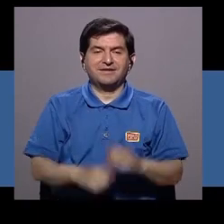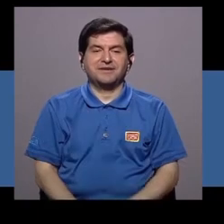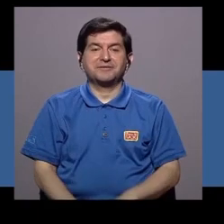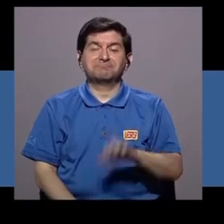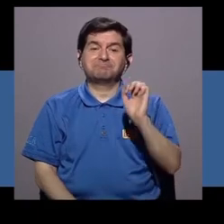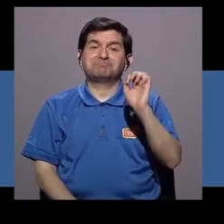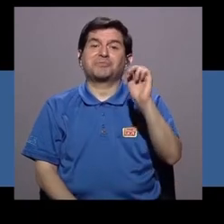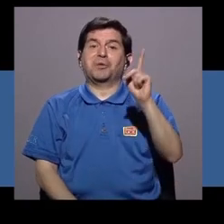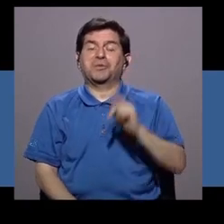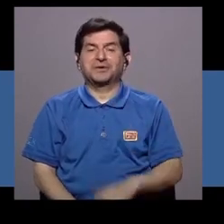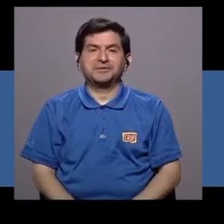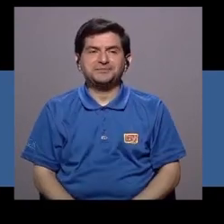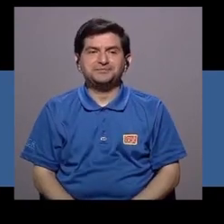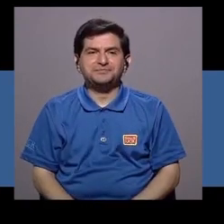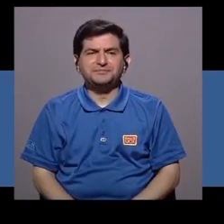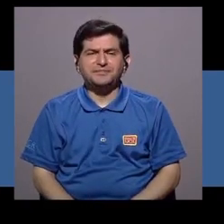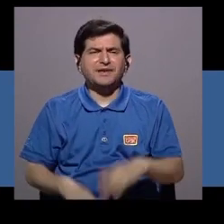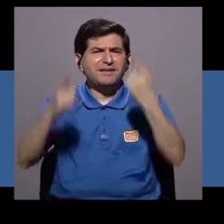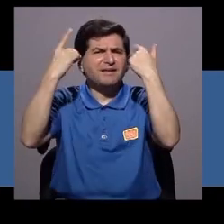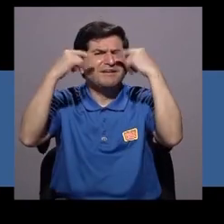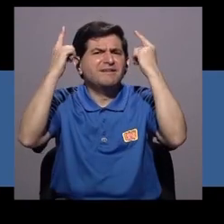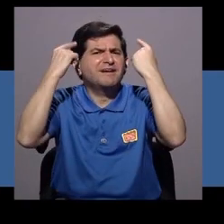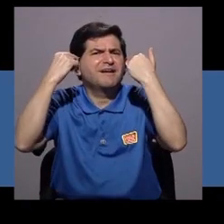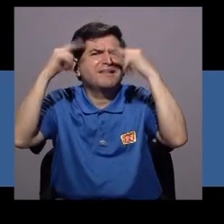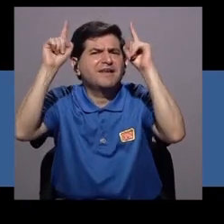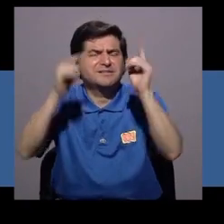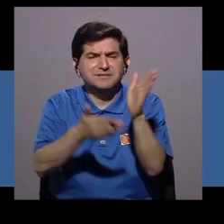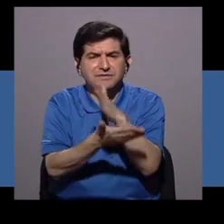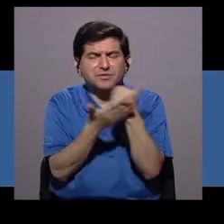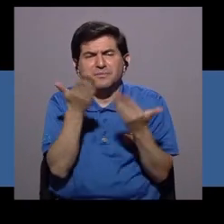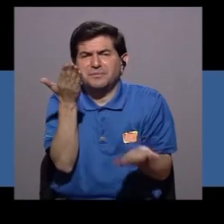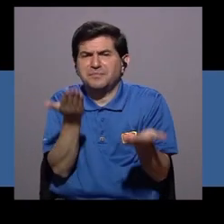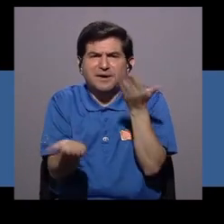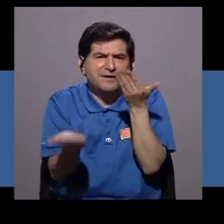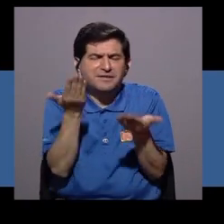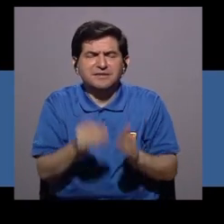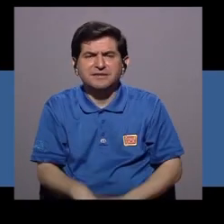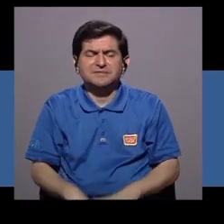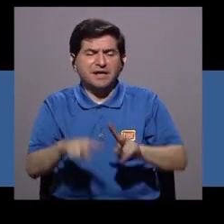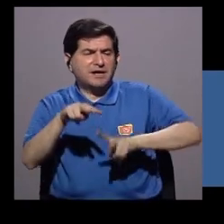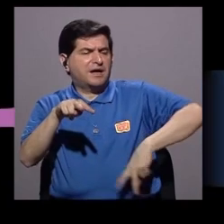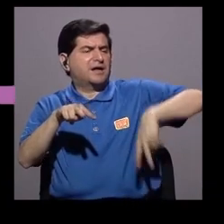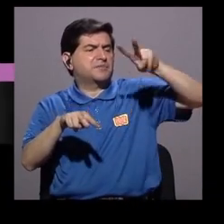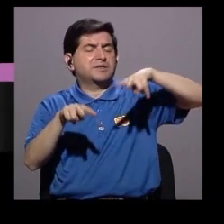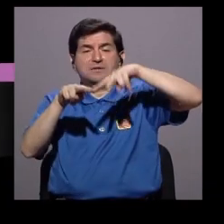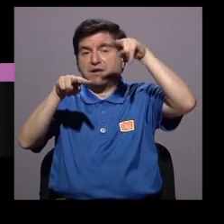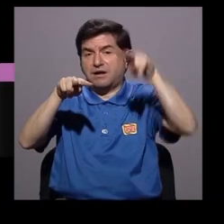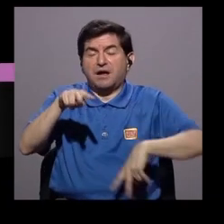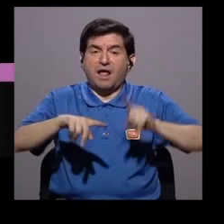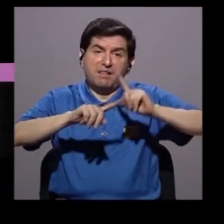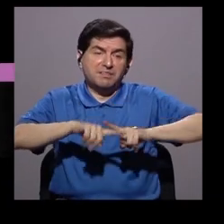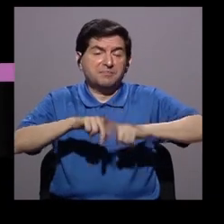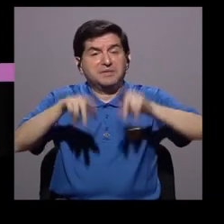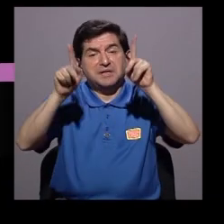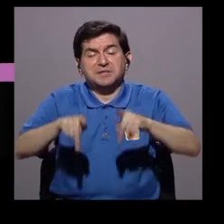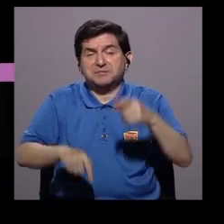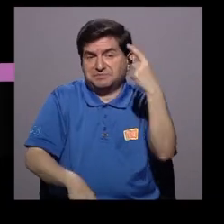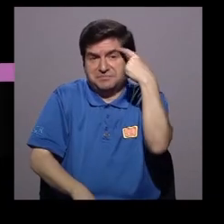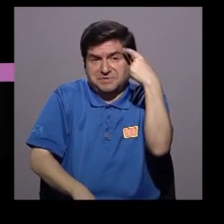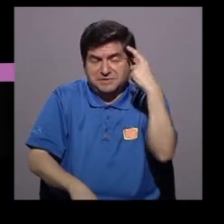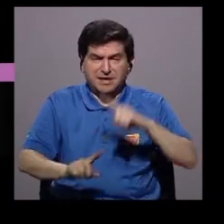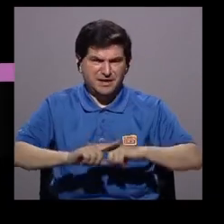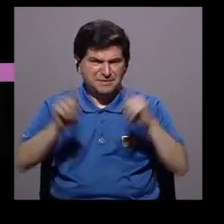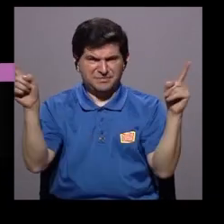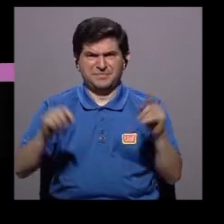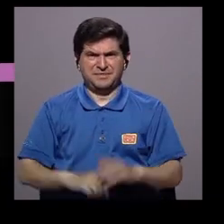tener. Ok, con respecto a la efectividad, digamos que sería parte tal vez de las ventajas o las ventajas, depende de lo que las